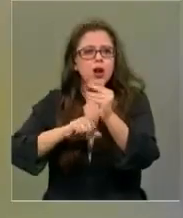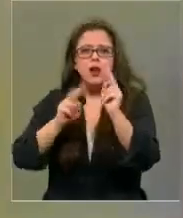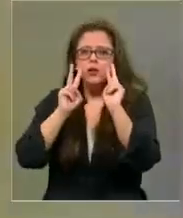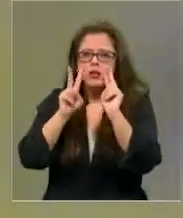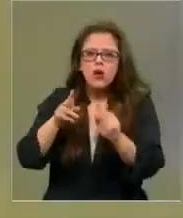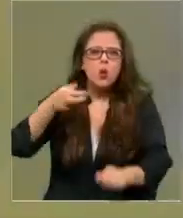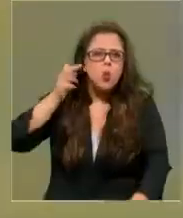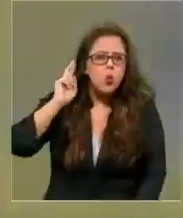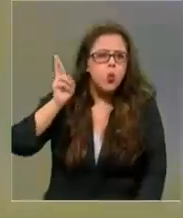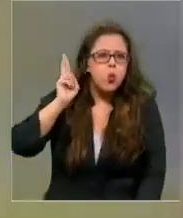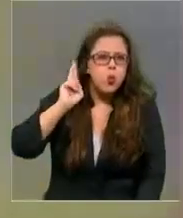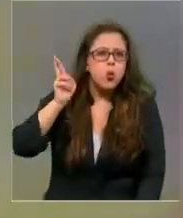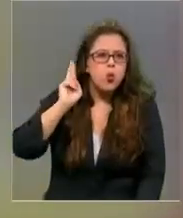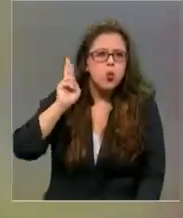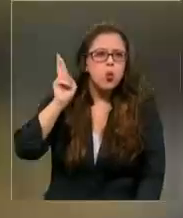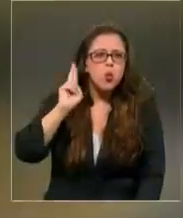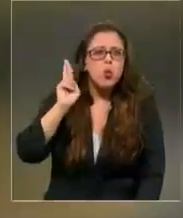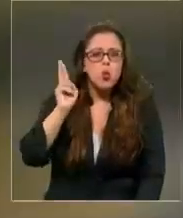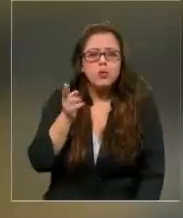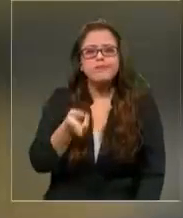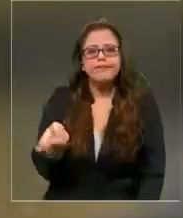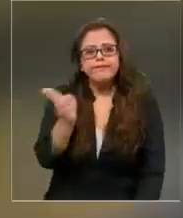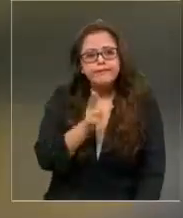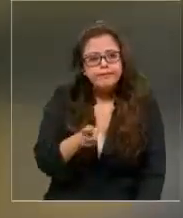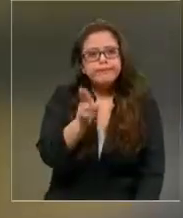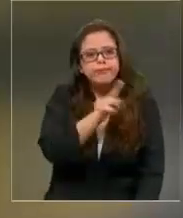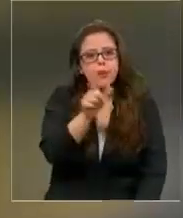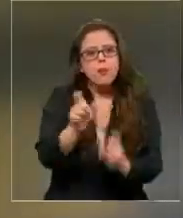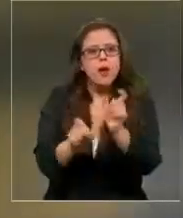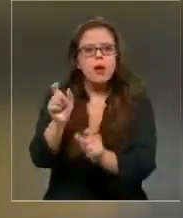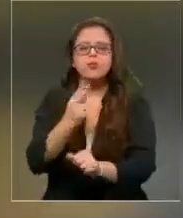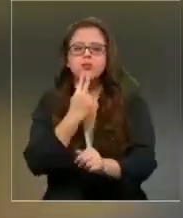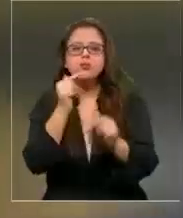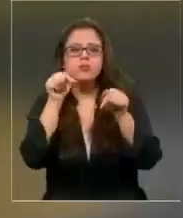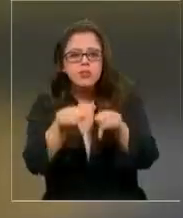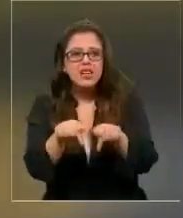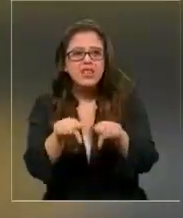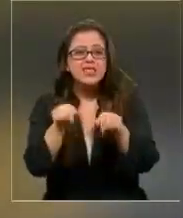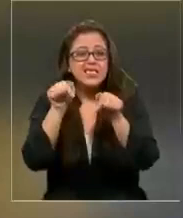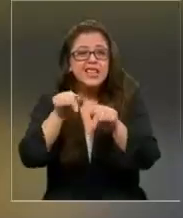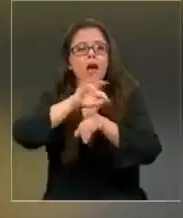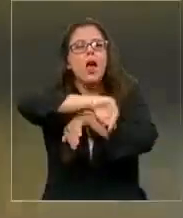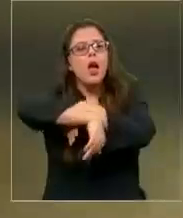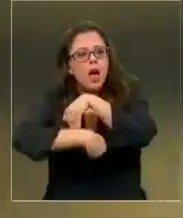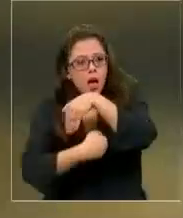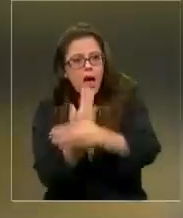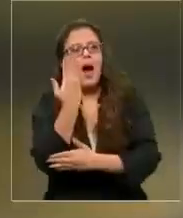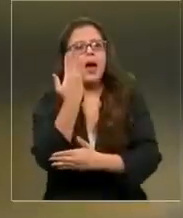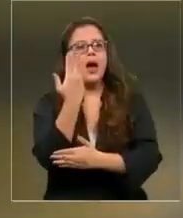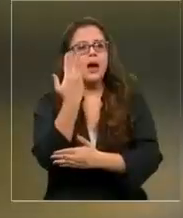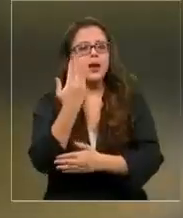ruido de la música es una constante para quienes viven en el sector y se extiende hasta la mañana.